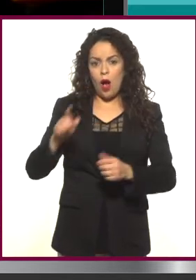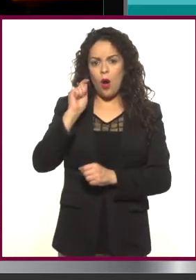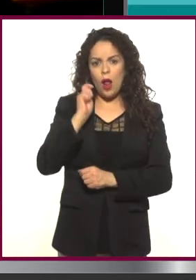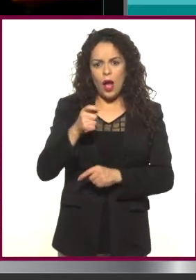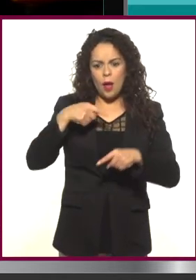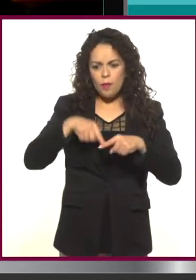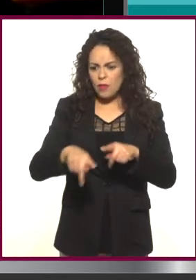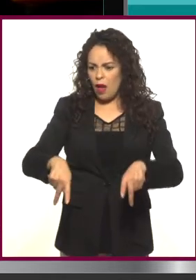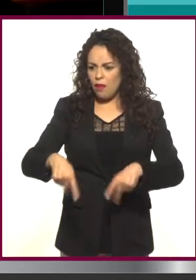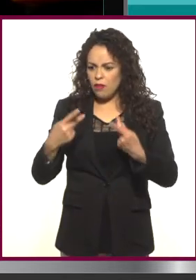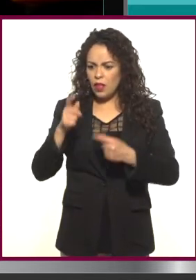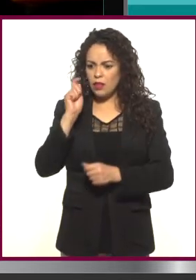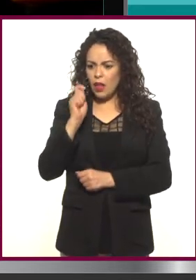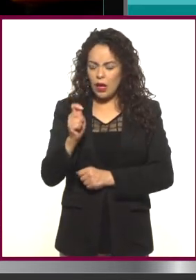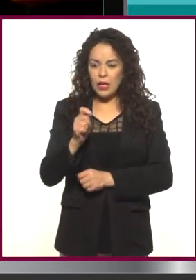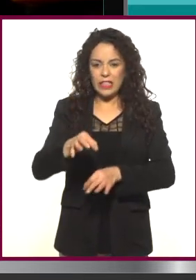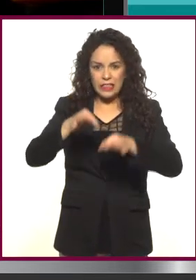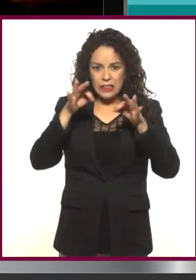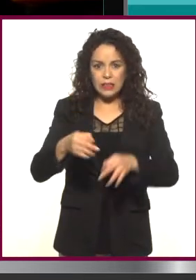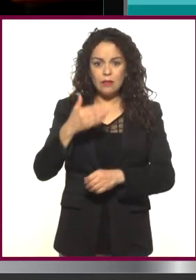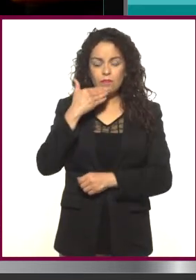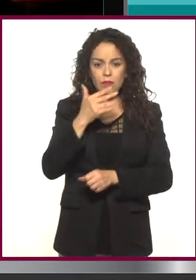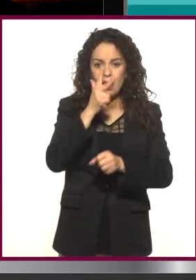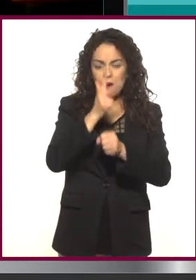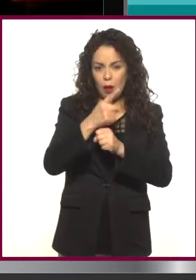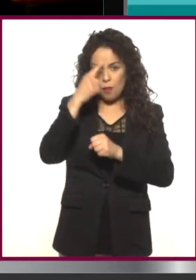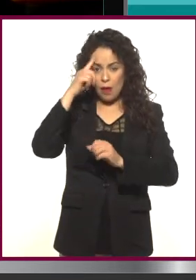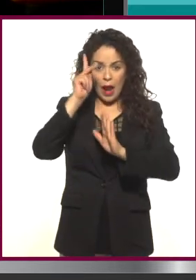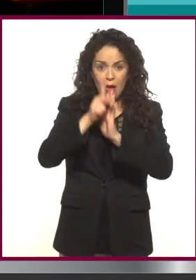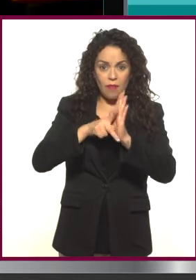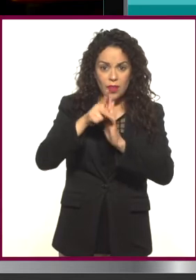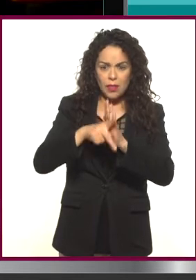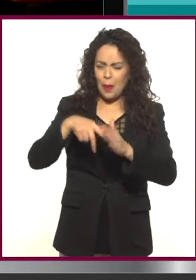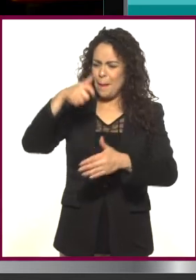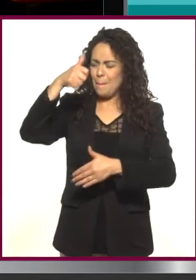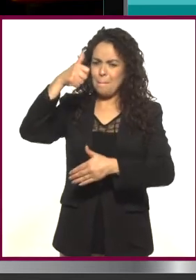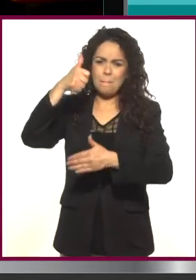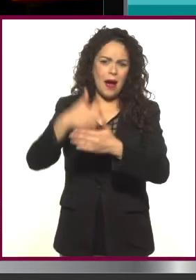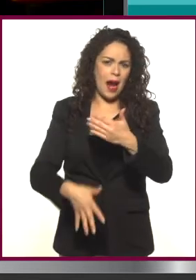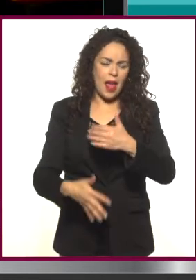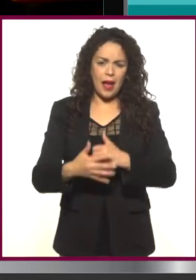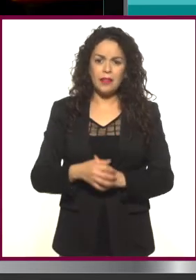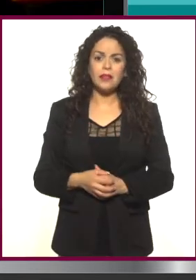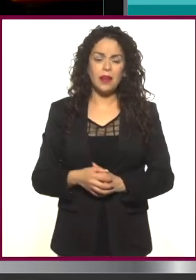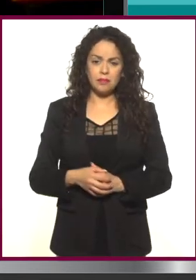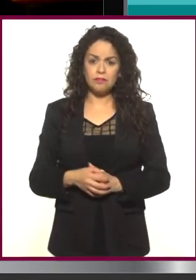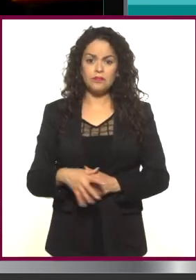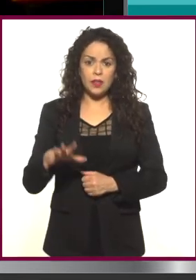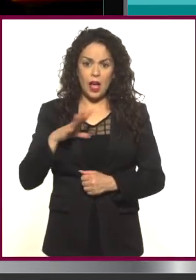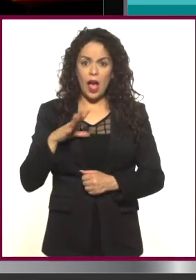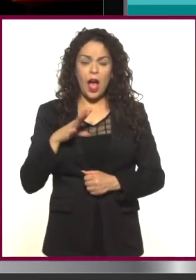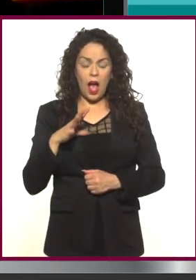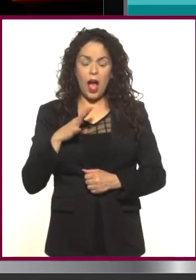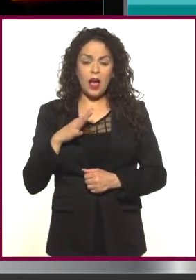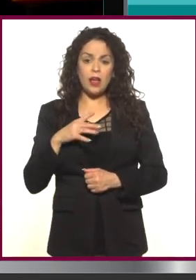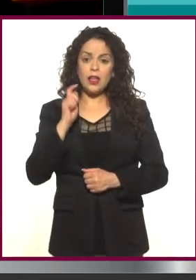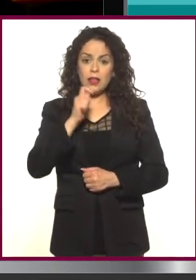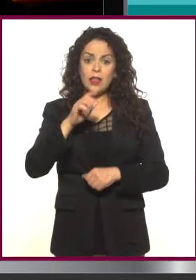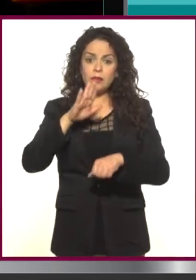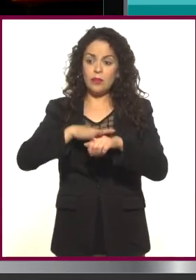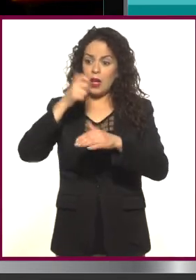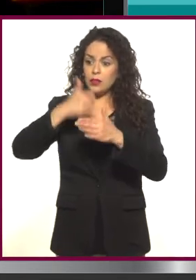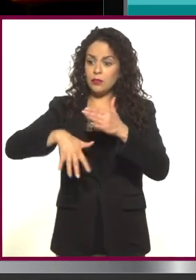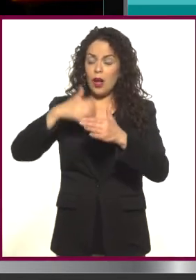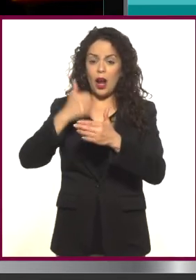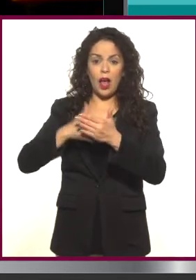que ya son propiamente de video son súper baratas, ¿no? Y hay una competencia tremenda que está bajando los precios.